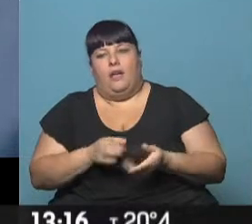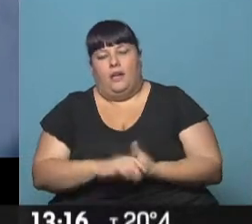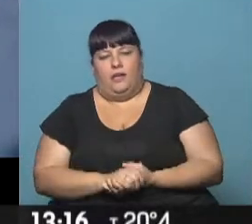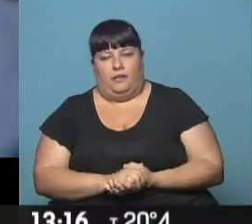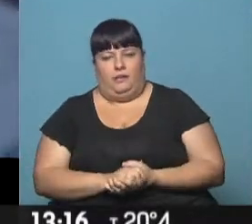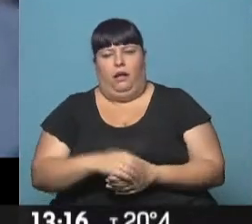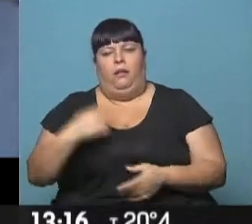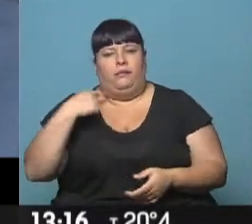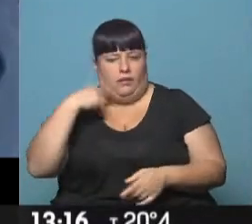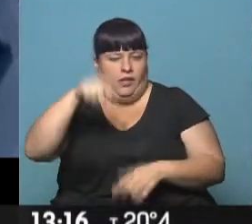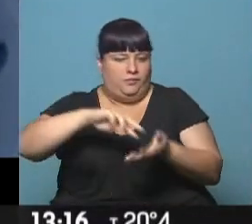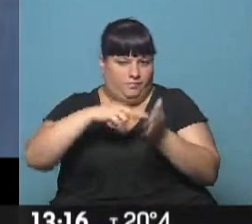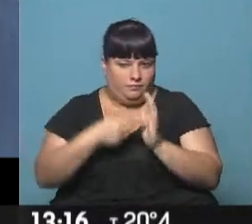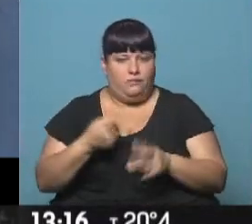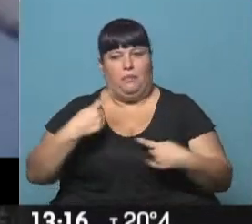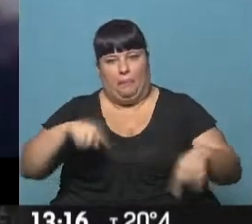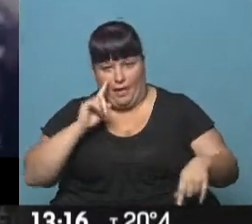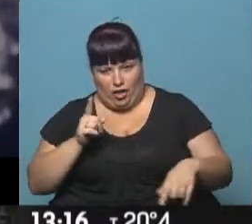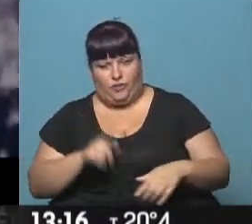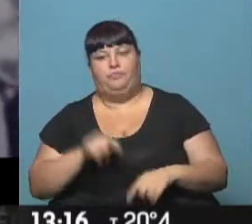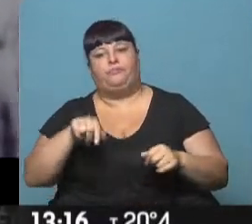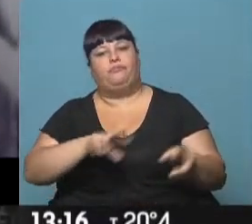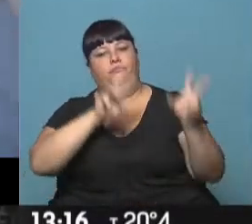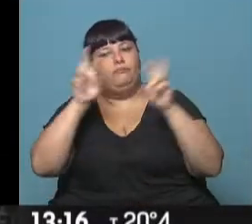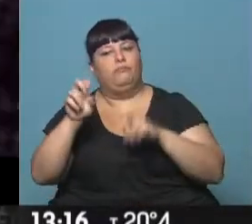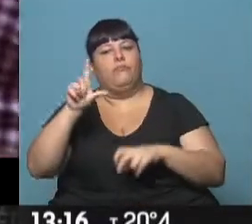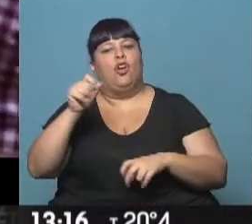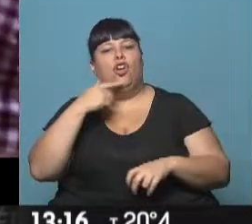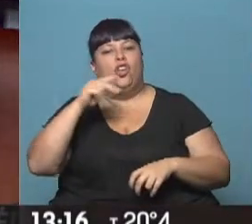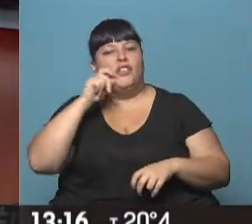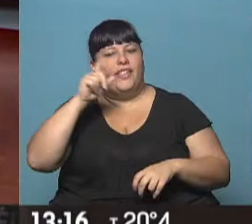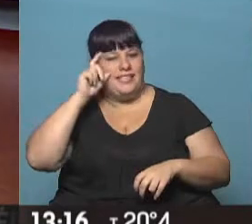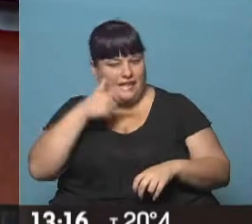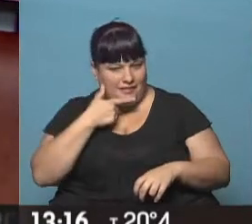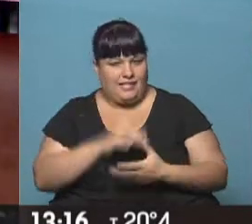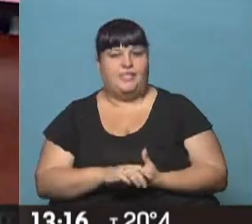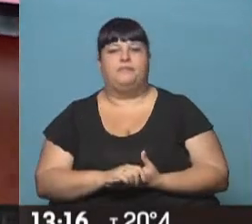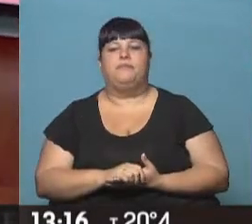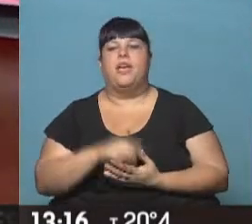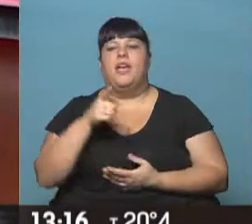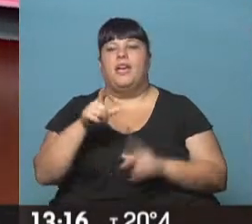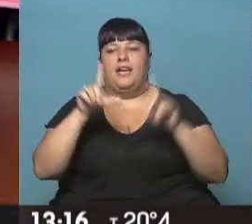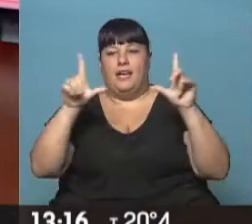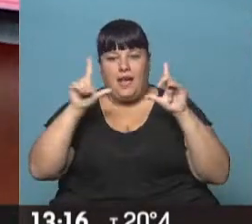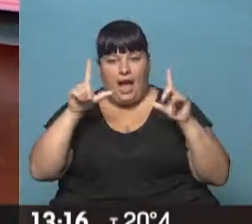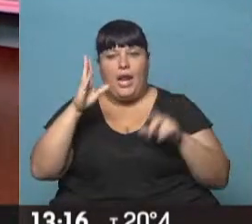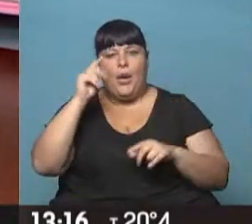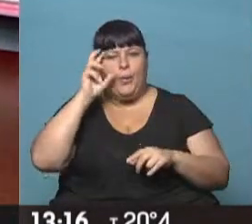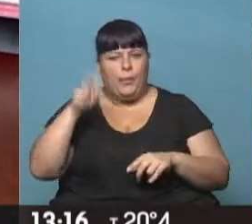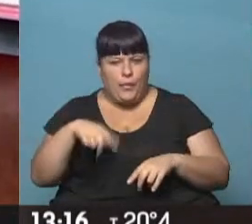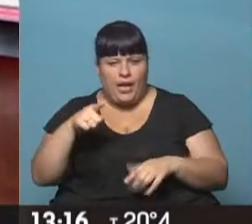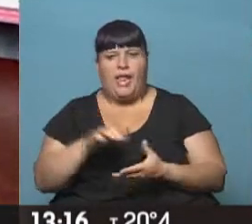meterse en situaciones peligrosas. Cambiamos ahora a los decentes. La protagonista es ella, esta señora que está en pantalla, se llama Belén.